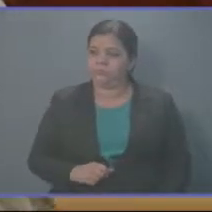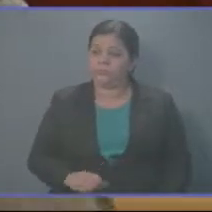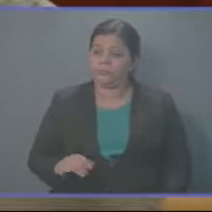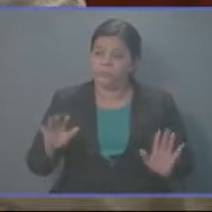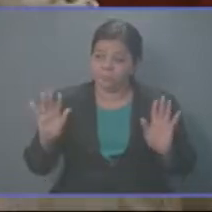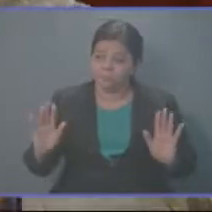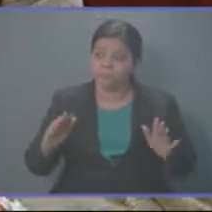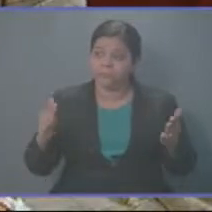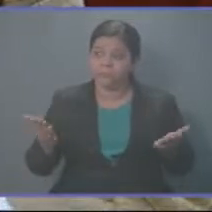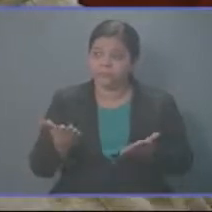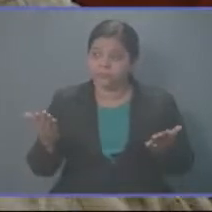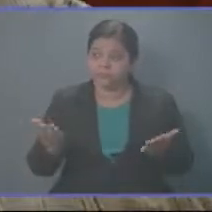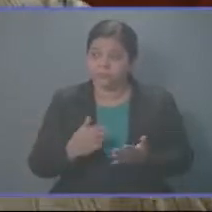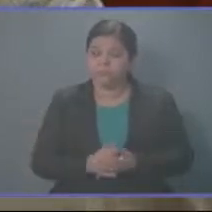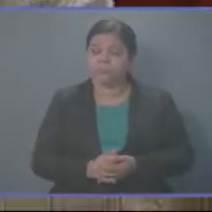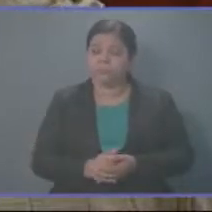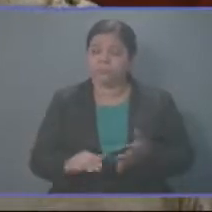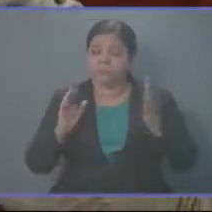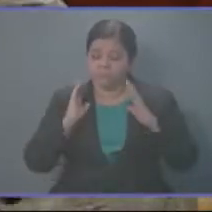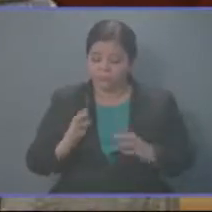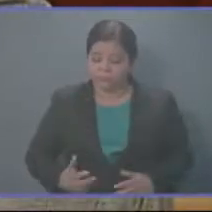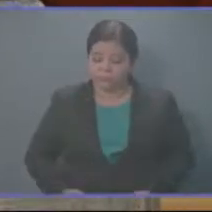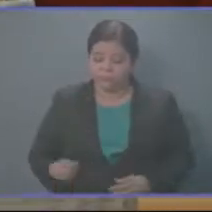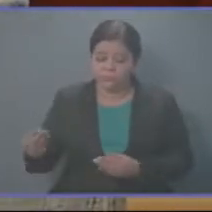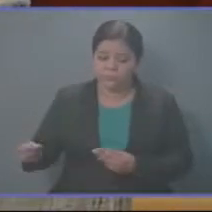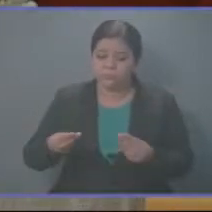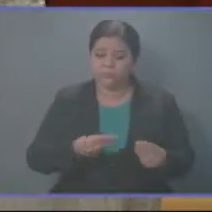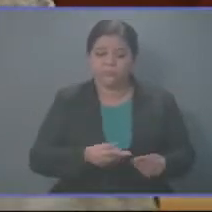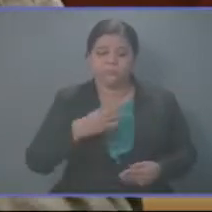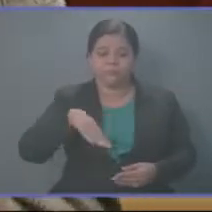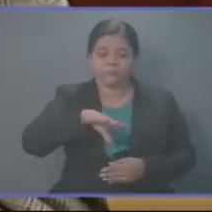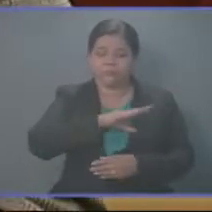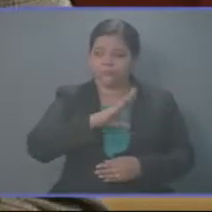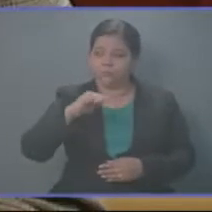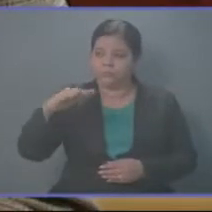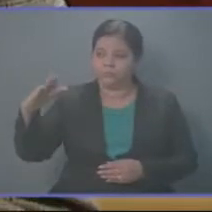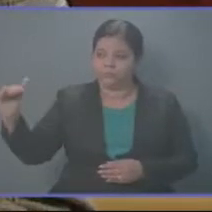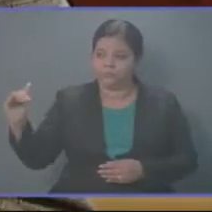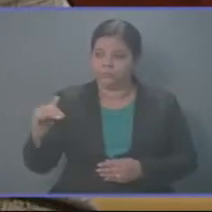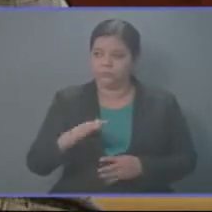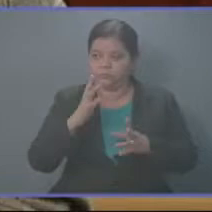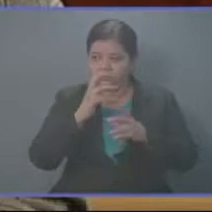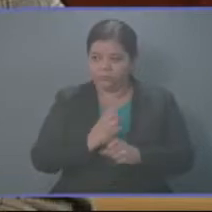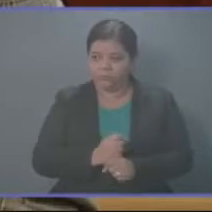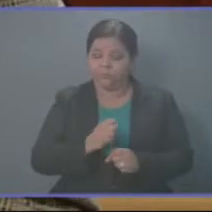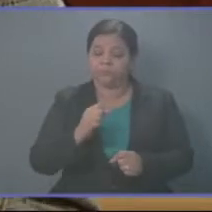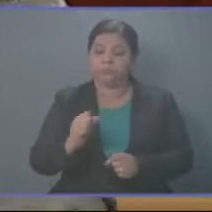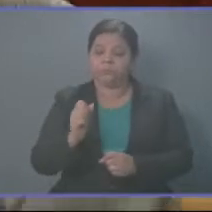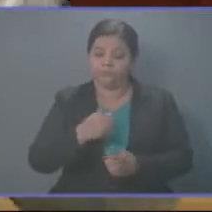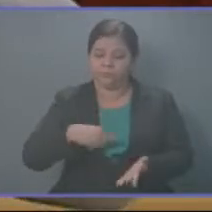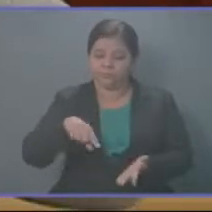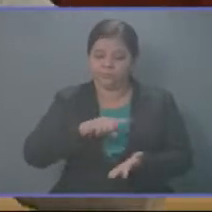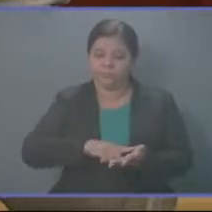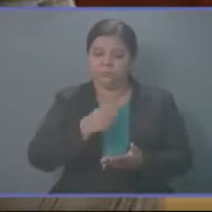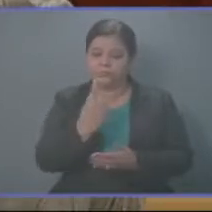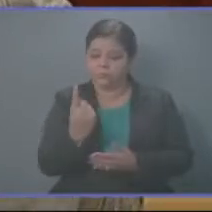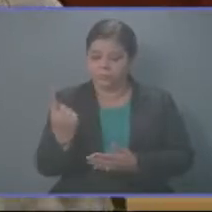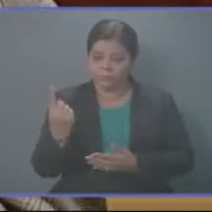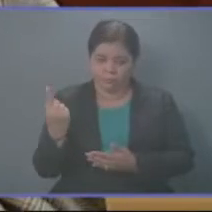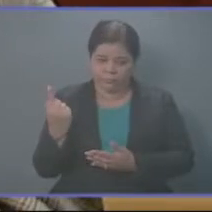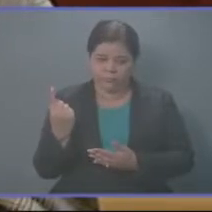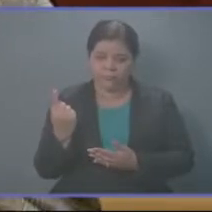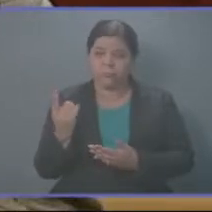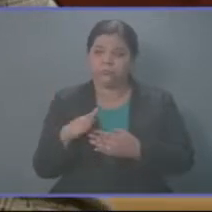el Estado, y se lo pasaba al Consejo Nacional de Seguridad Ciudadana y Convivencia, y él lo mandaba